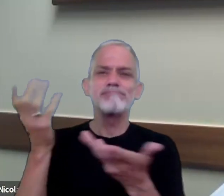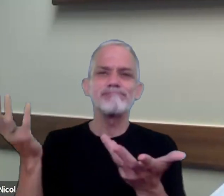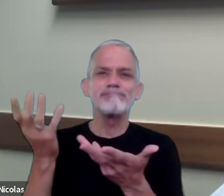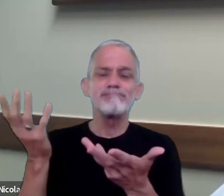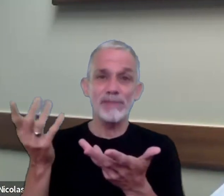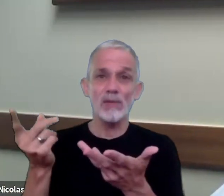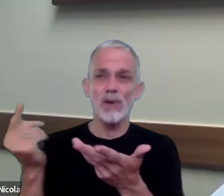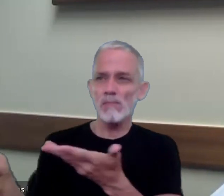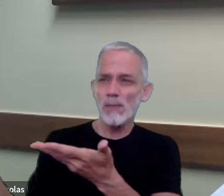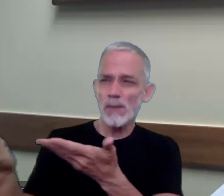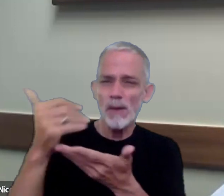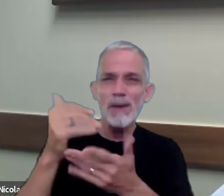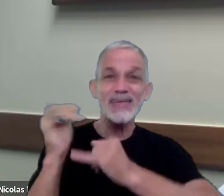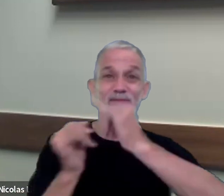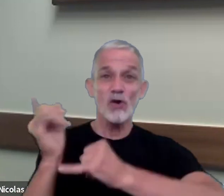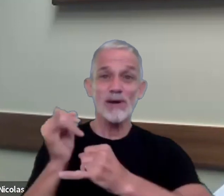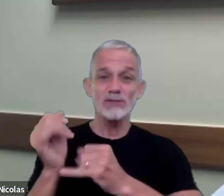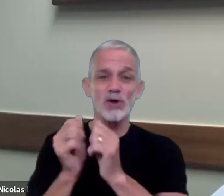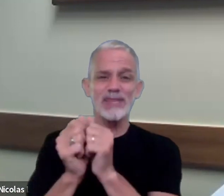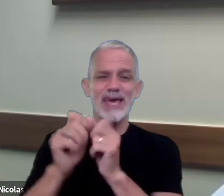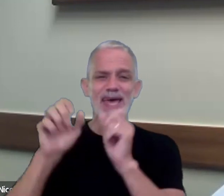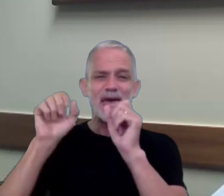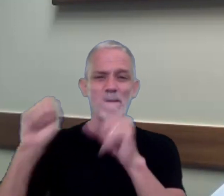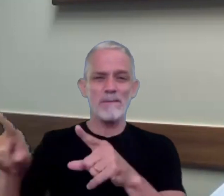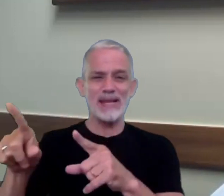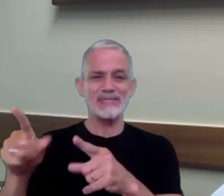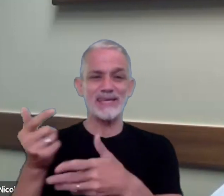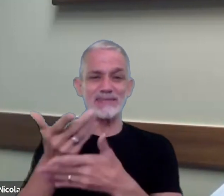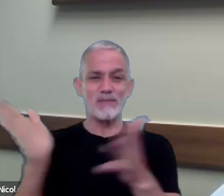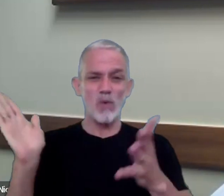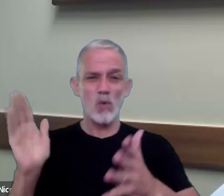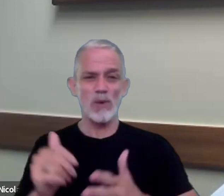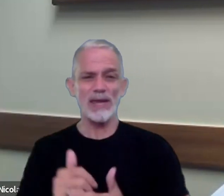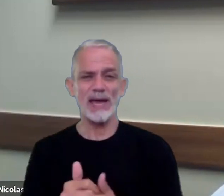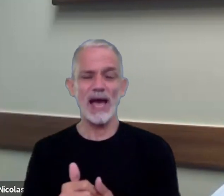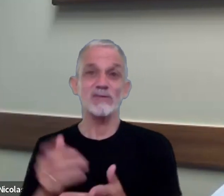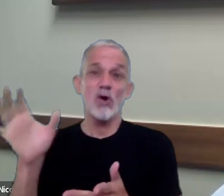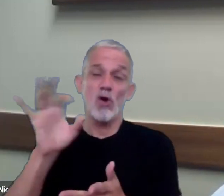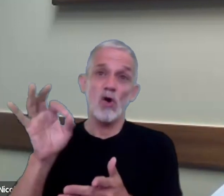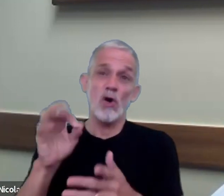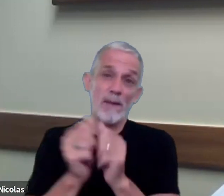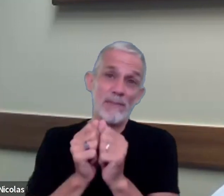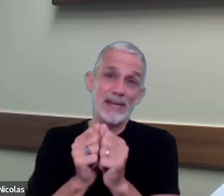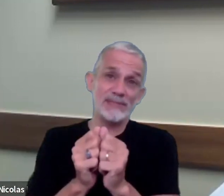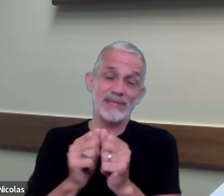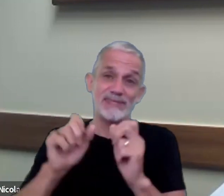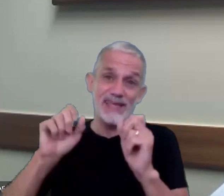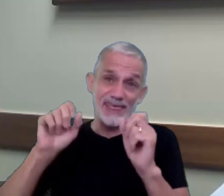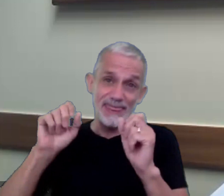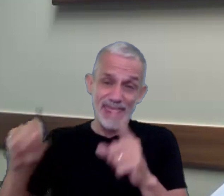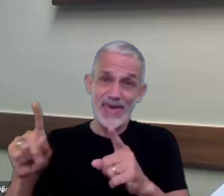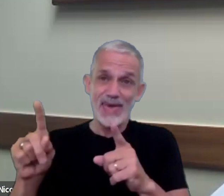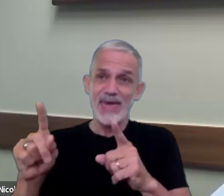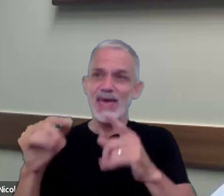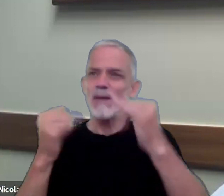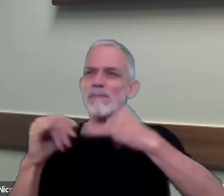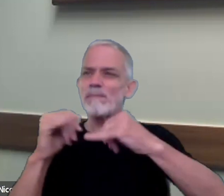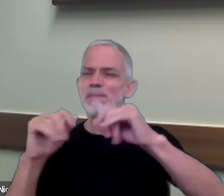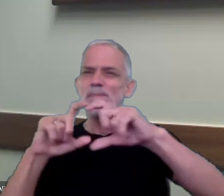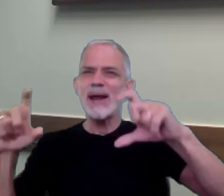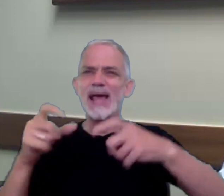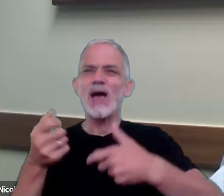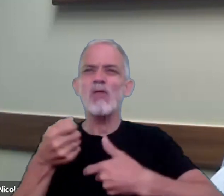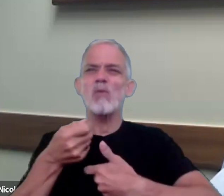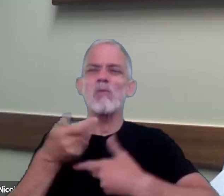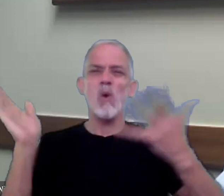recopilan la información de compañías públicas o compañías que cotizan en mercados públicos